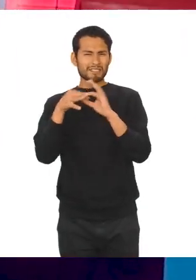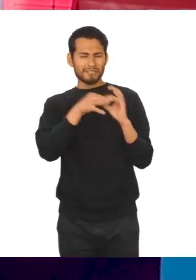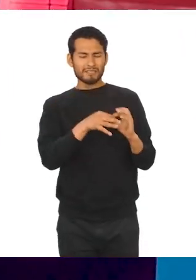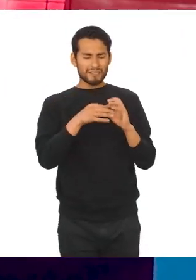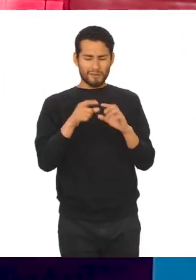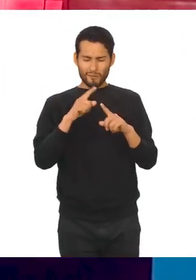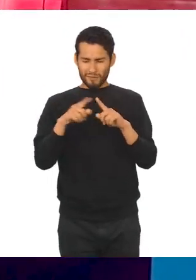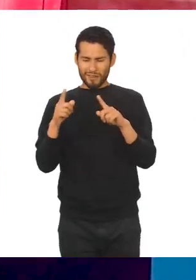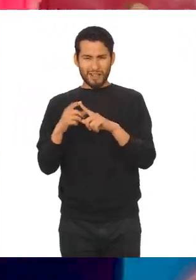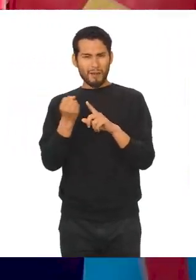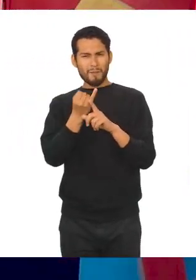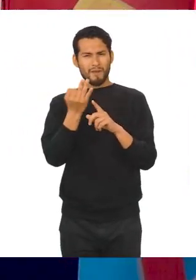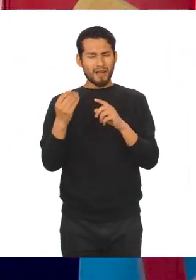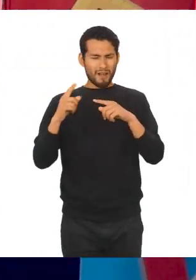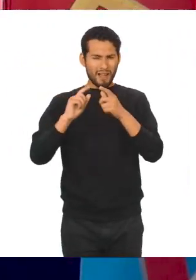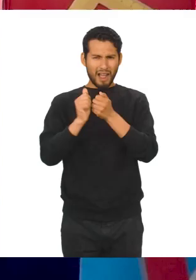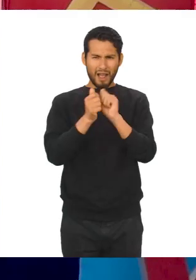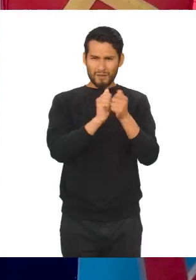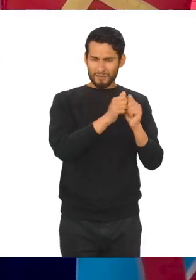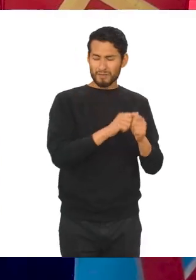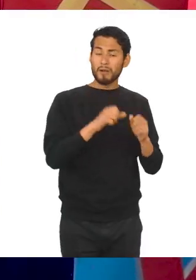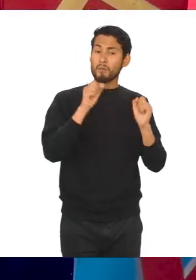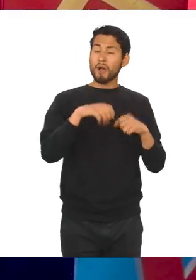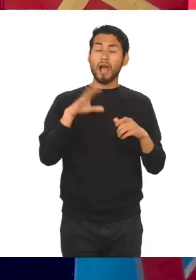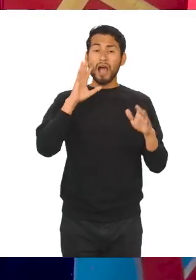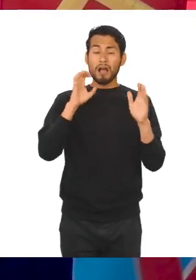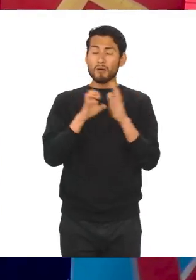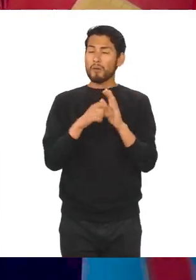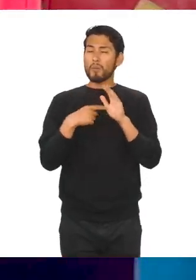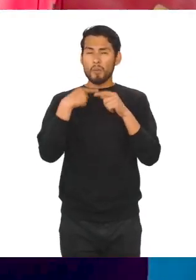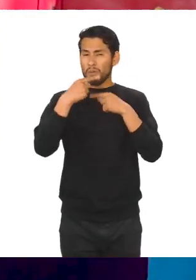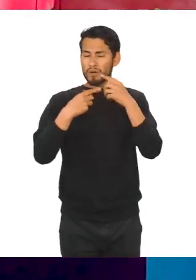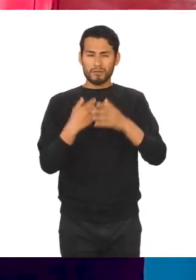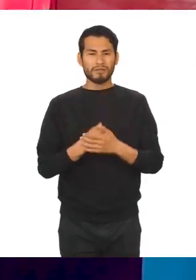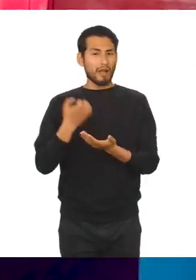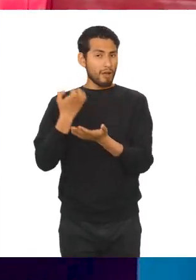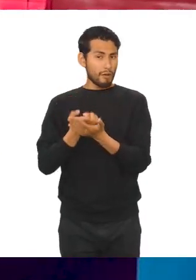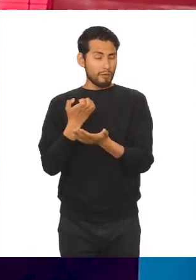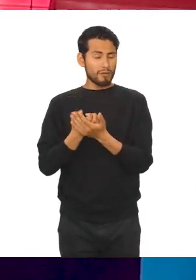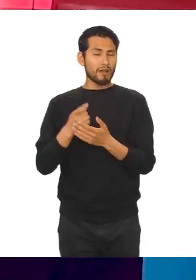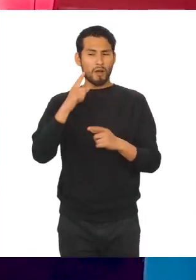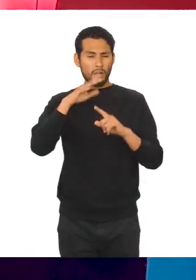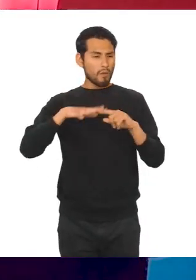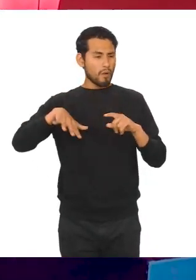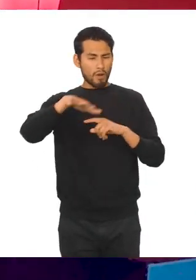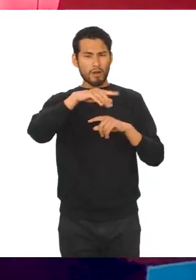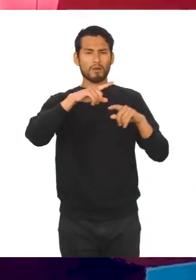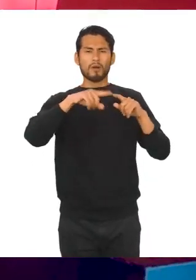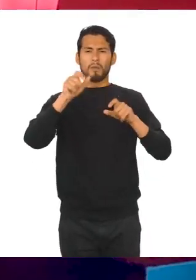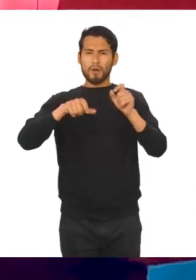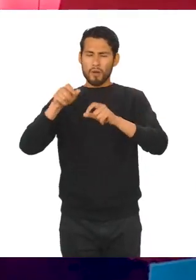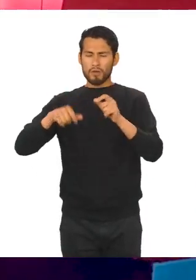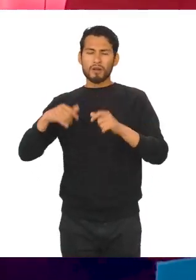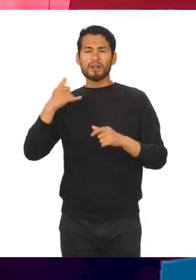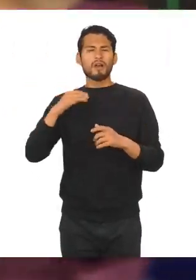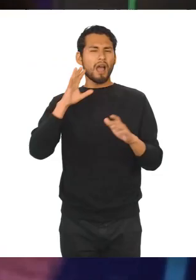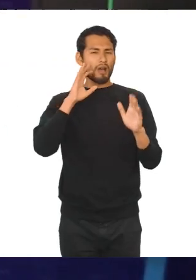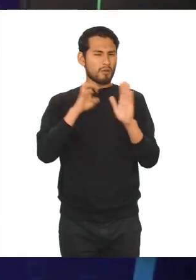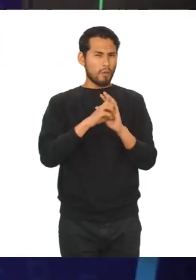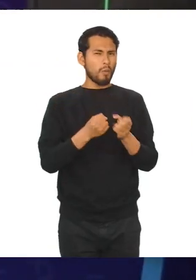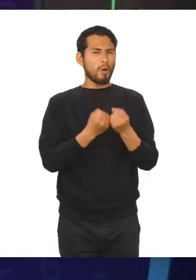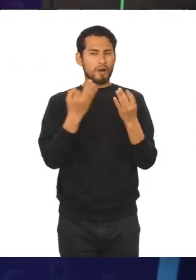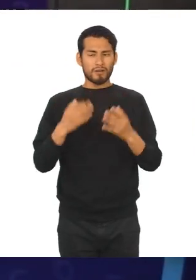existe entre las variables. Y si queremos mencionar algunos ejemplos tendremos la economía, la demografía y muchos ejemplos más.